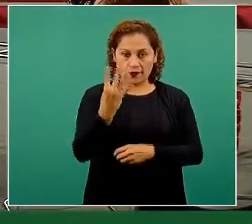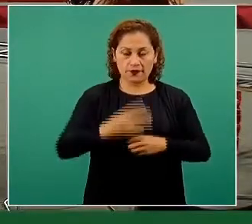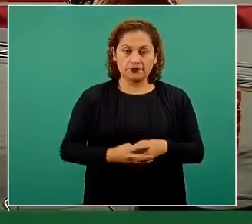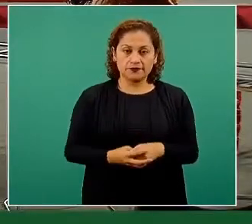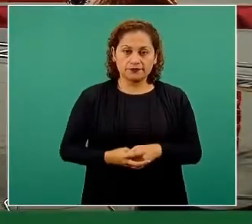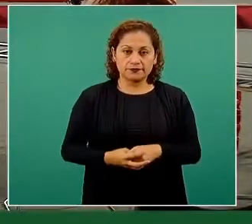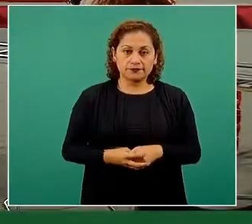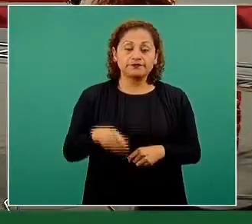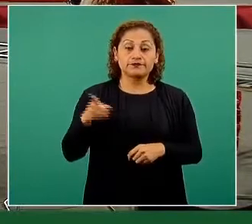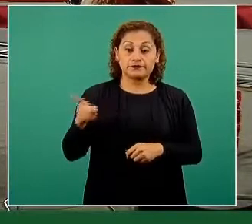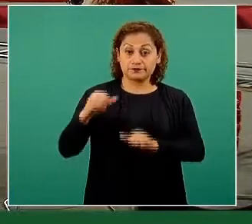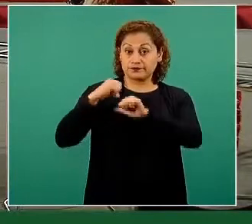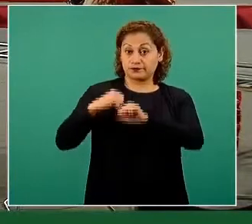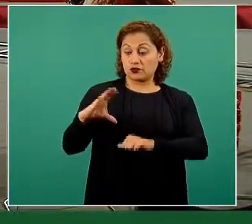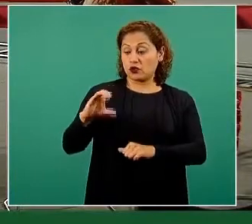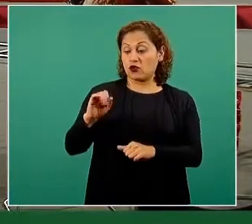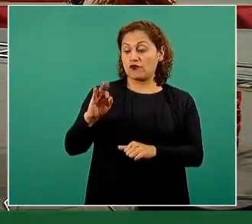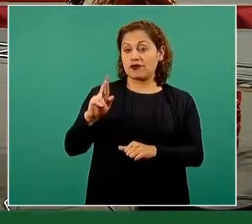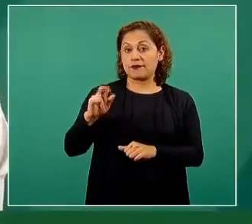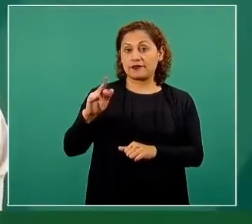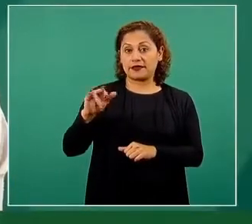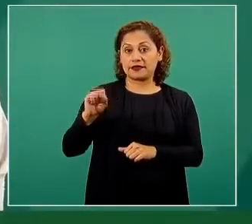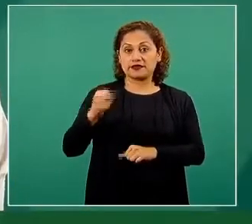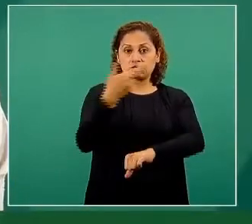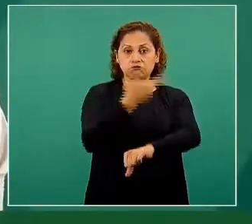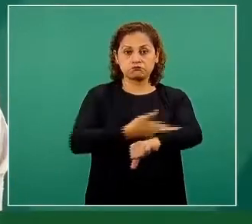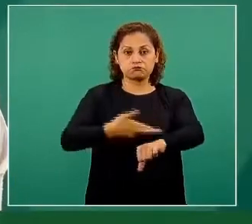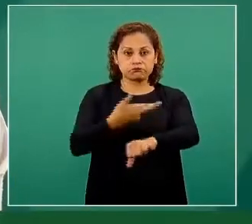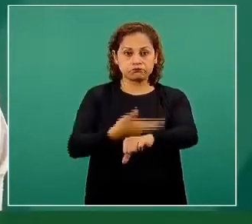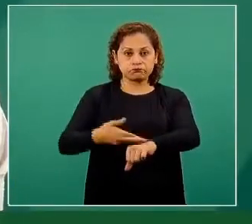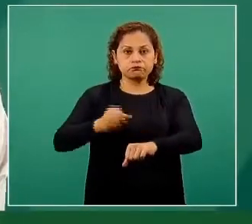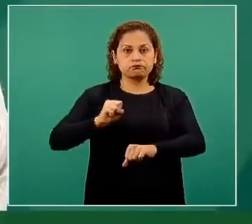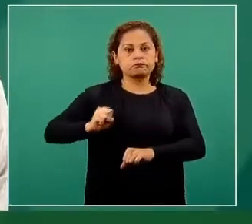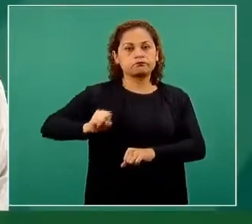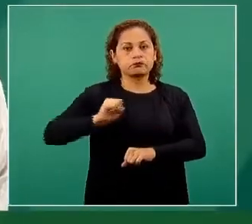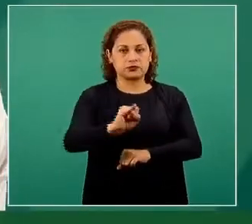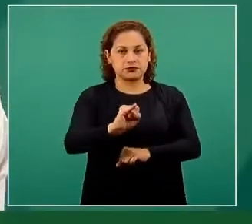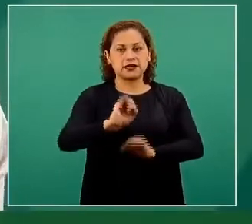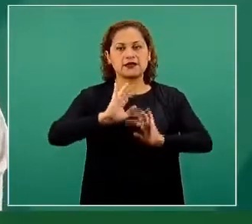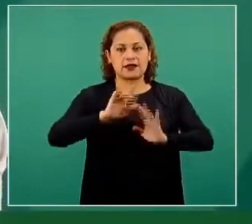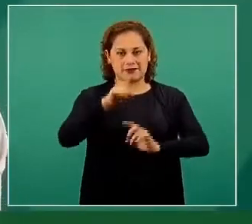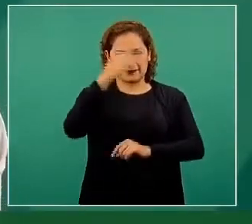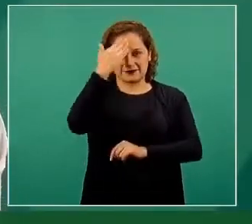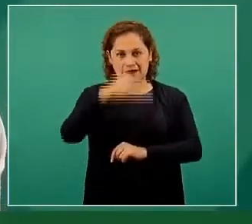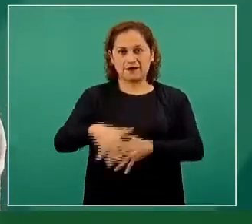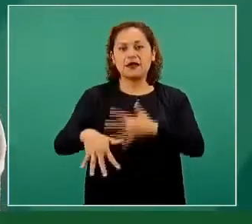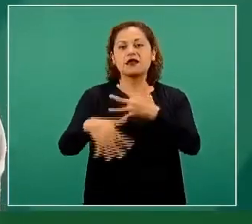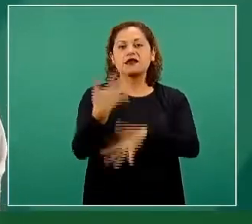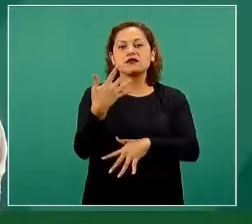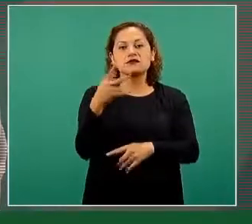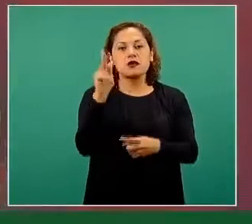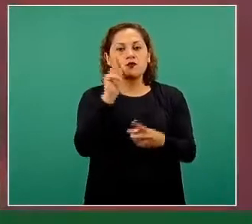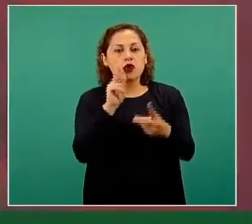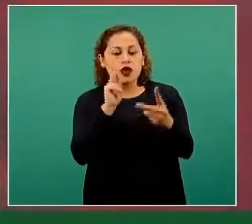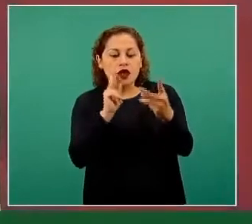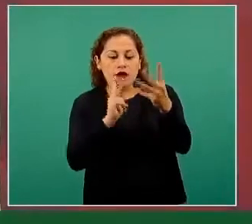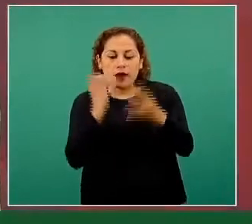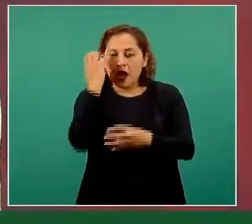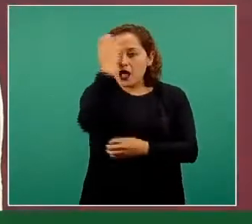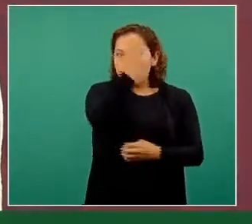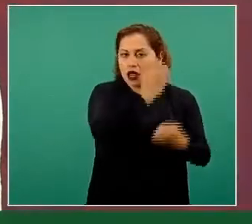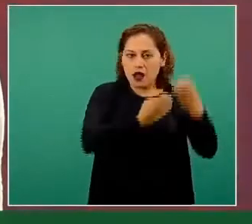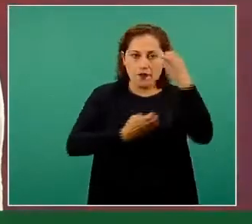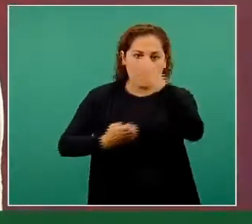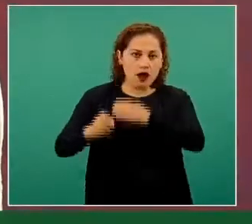COFEPRIS ya tiene un dictamen favorable a todas las 15 pruebas que se hacen para esta vacuna y